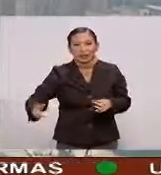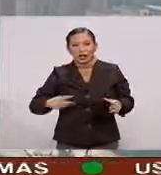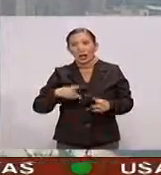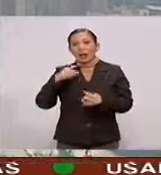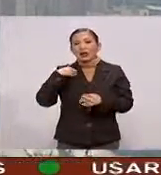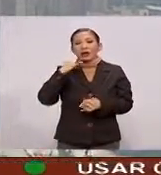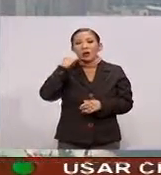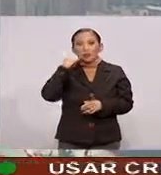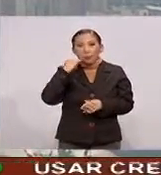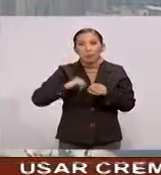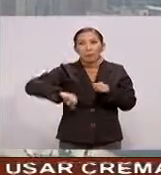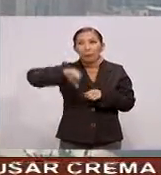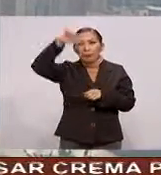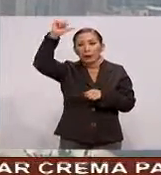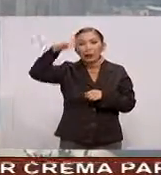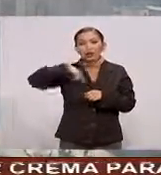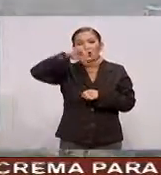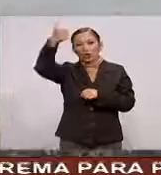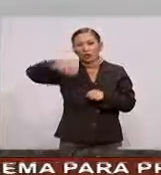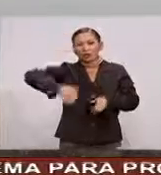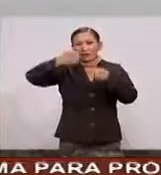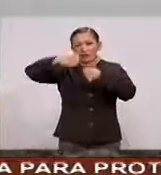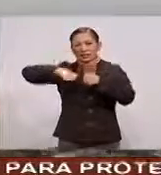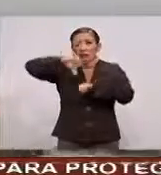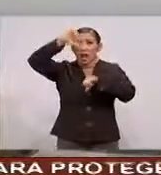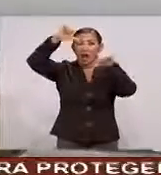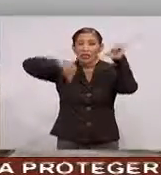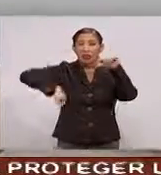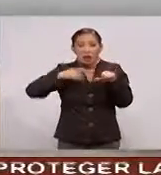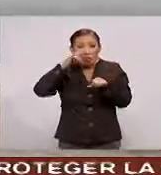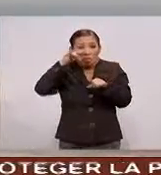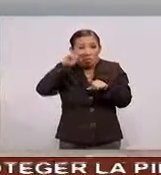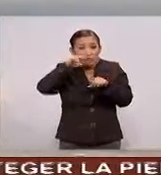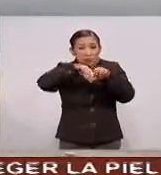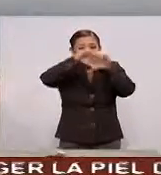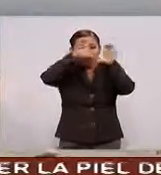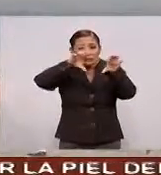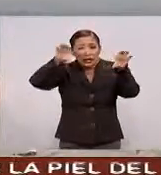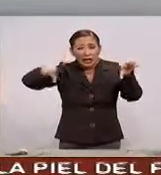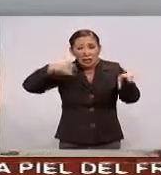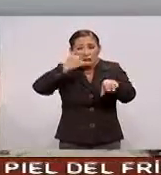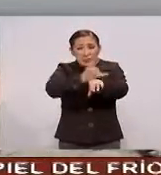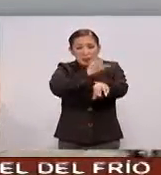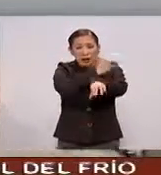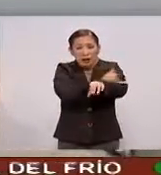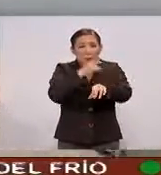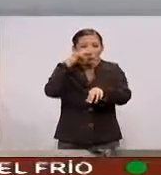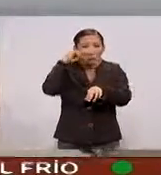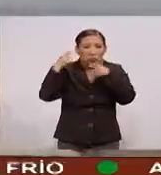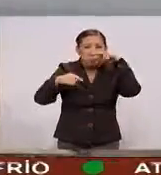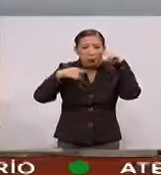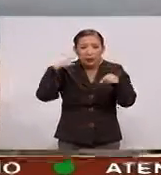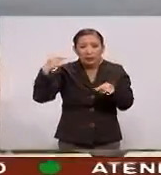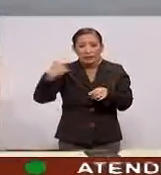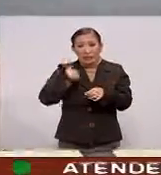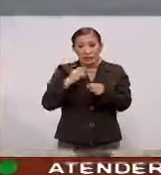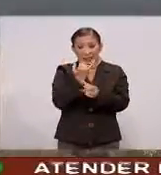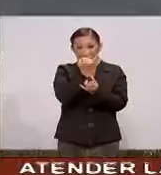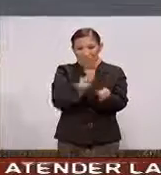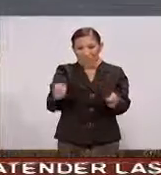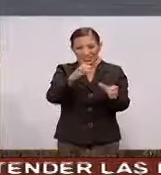Latinoamericana Y otros gigantes de concreto Apenas se observaba el Cerro de la Estrella en Iztapalapa Y los edificios de la Unidad